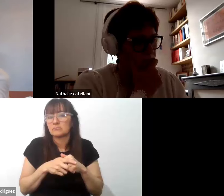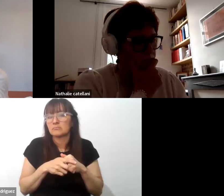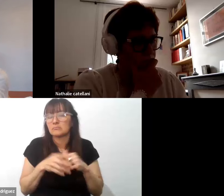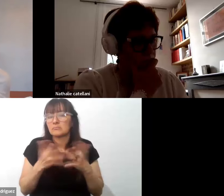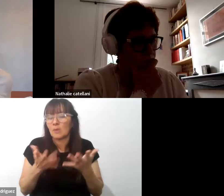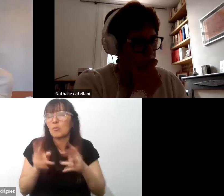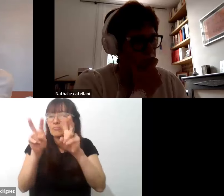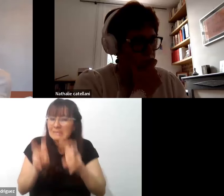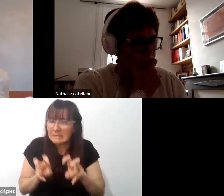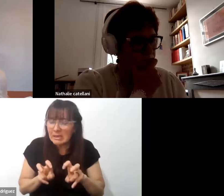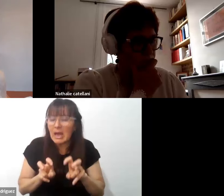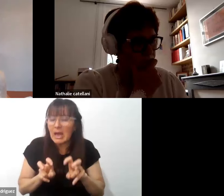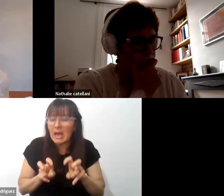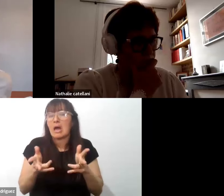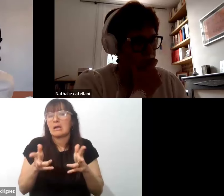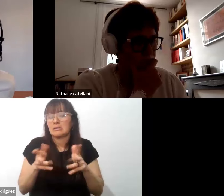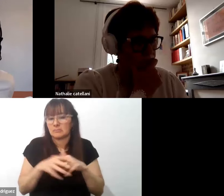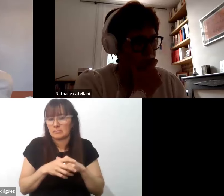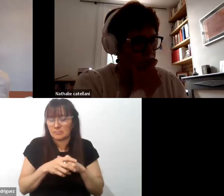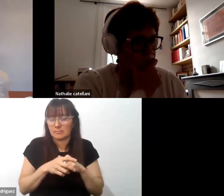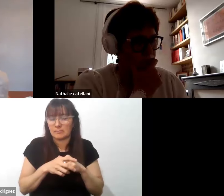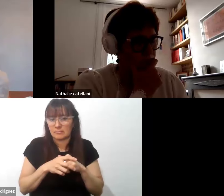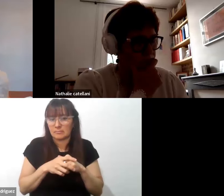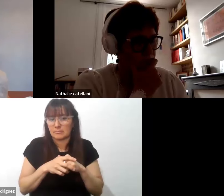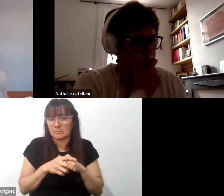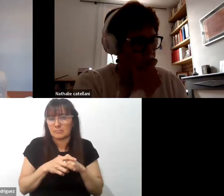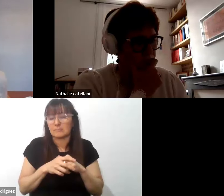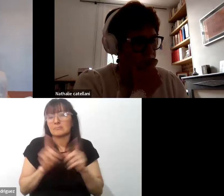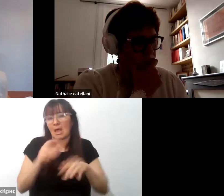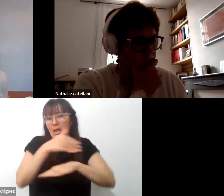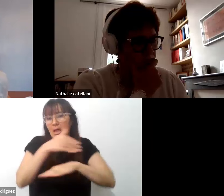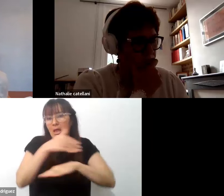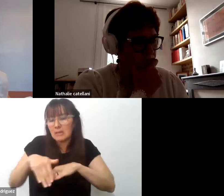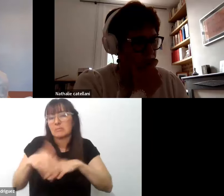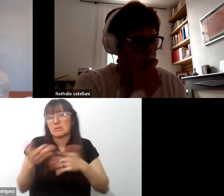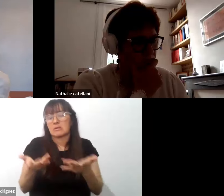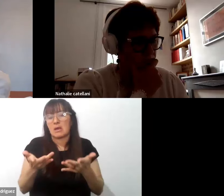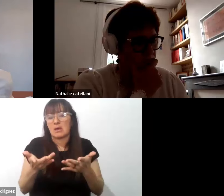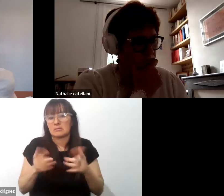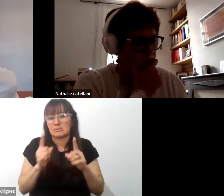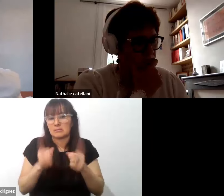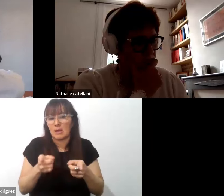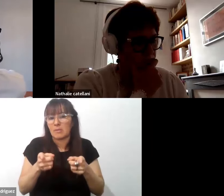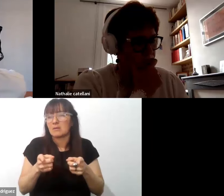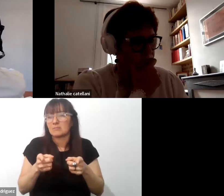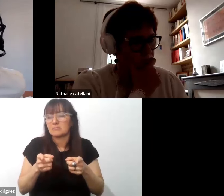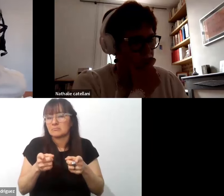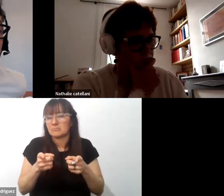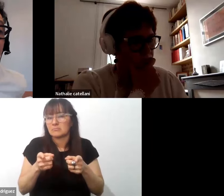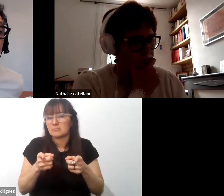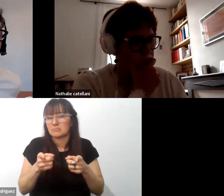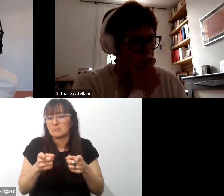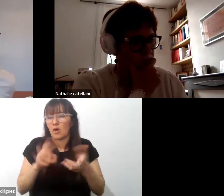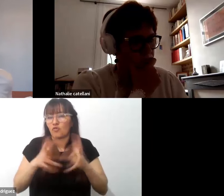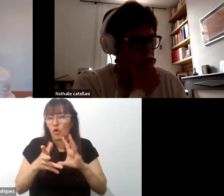explorar las potencialidades pero también los límites los alcances del enfoque narrativo y